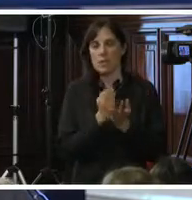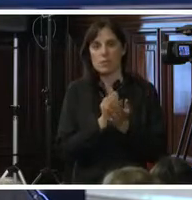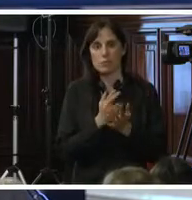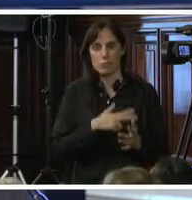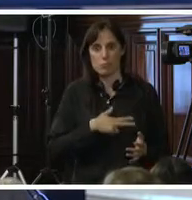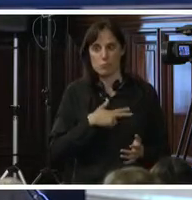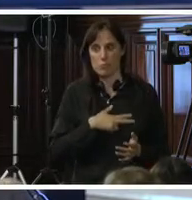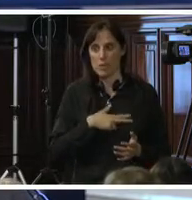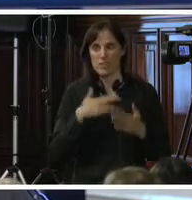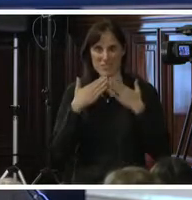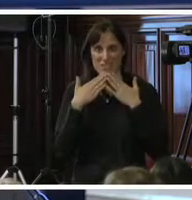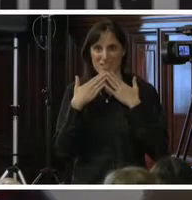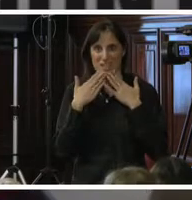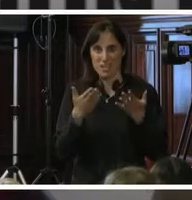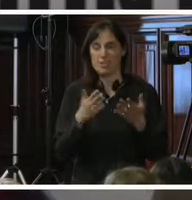señora presidenta.